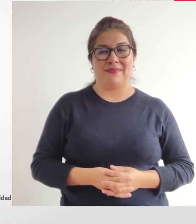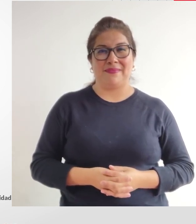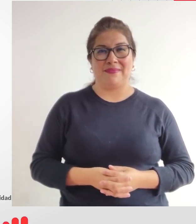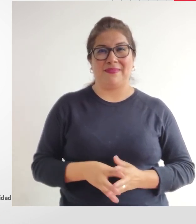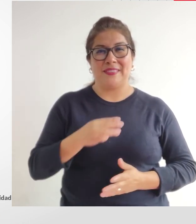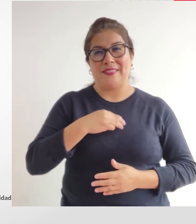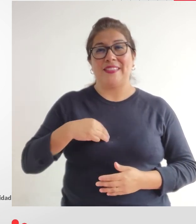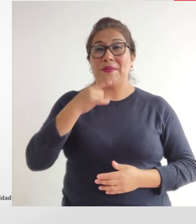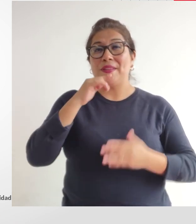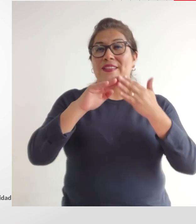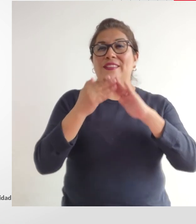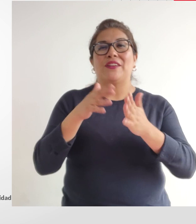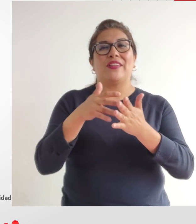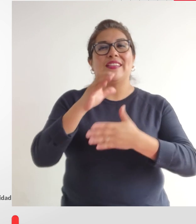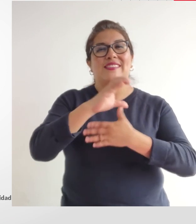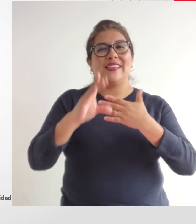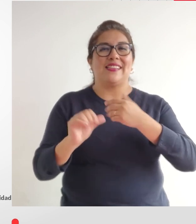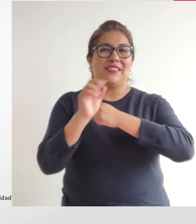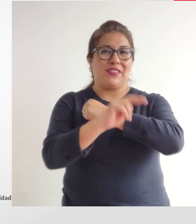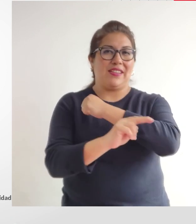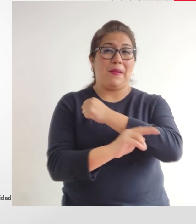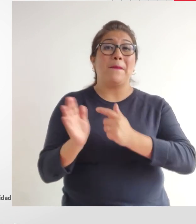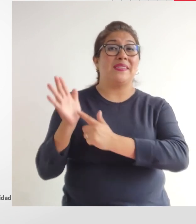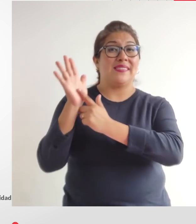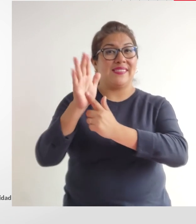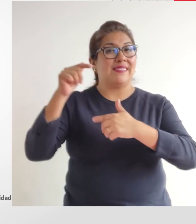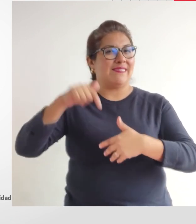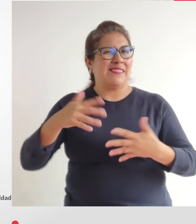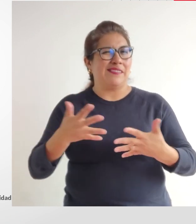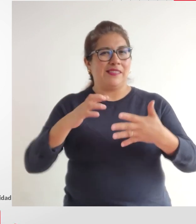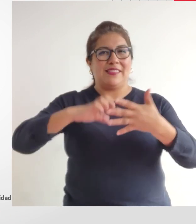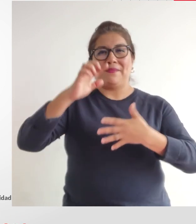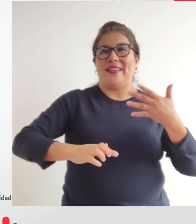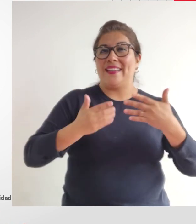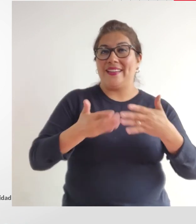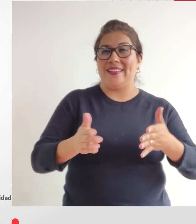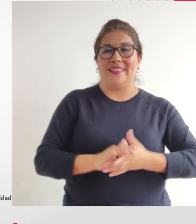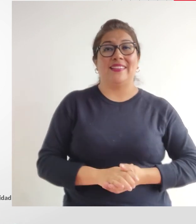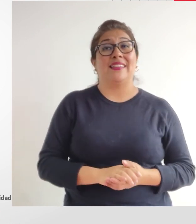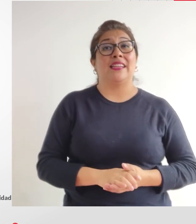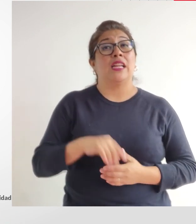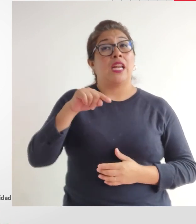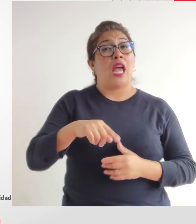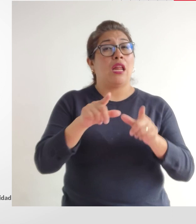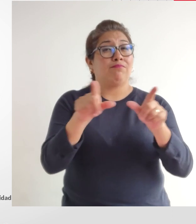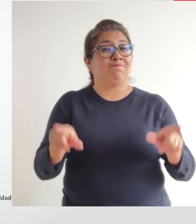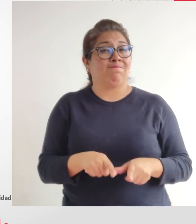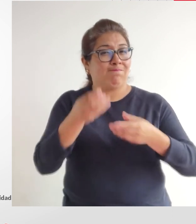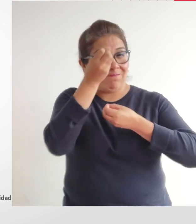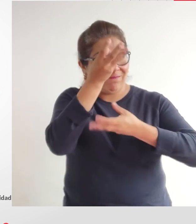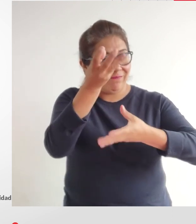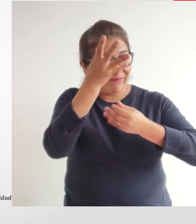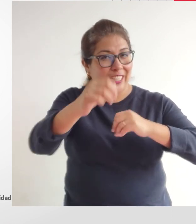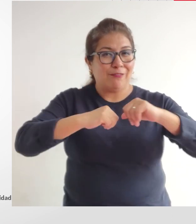El Ministerio de la Mujer y Poblaciones Vulnerables Conadis y Nacional presentaron Sin Barreras un